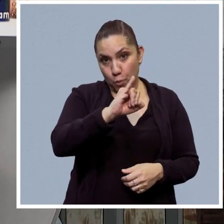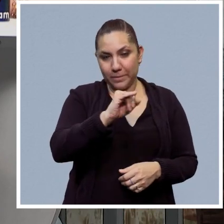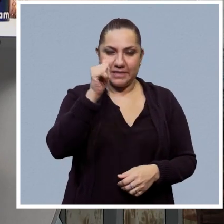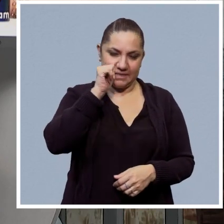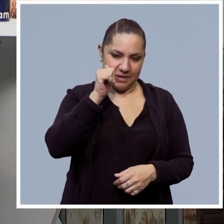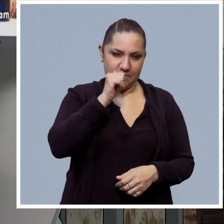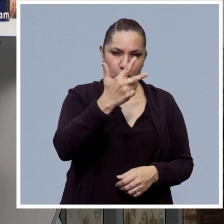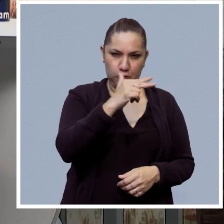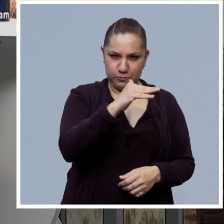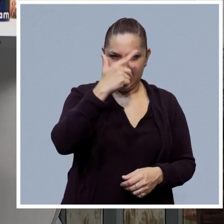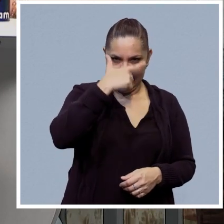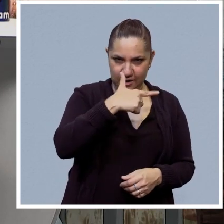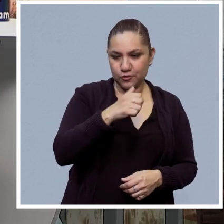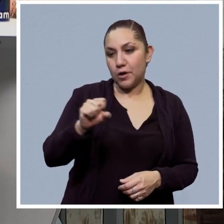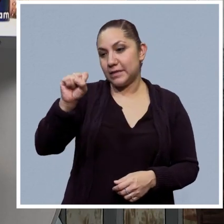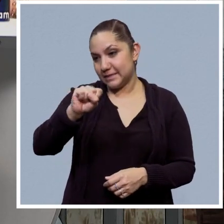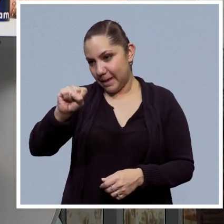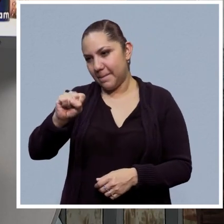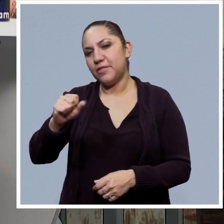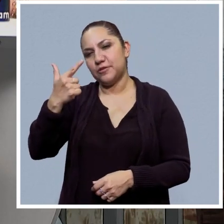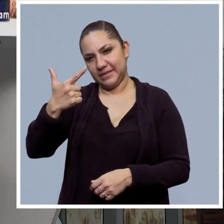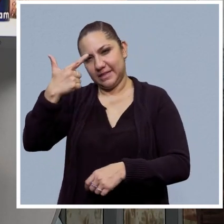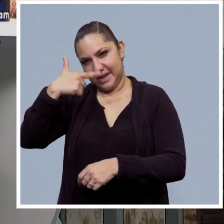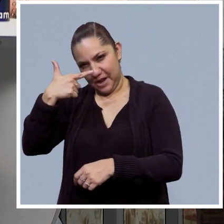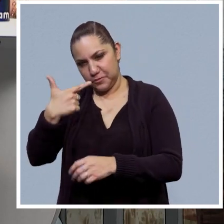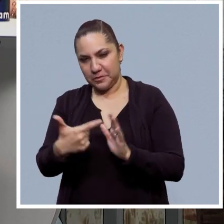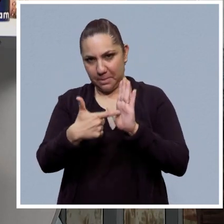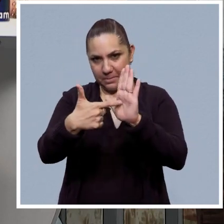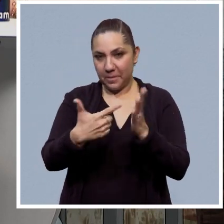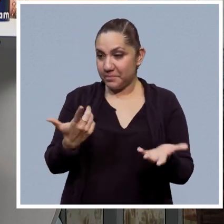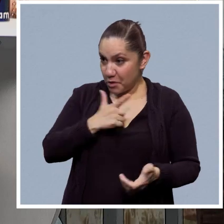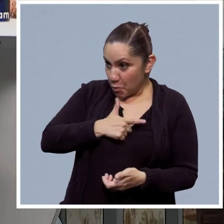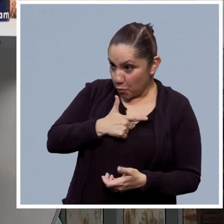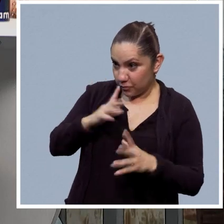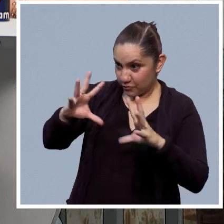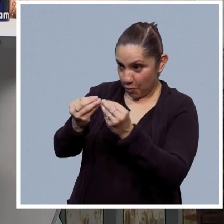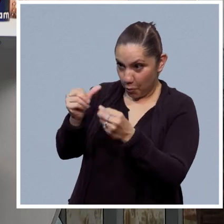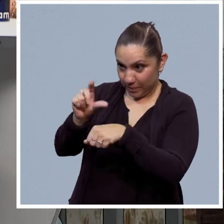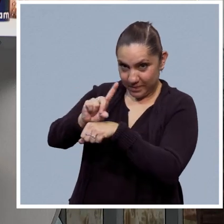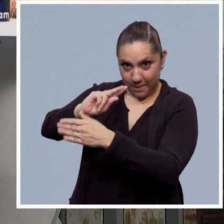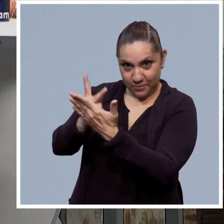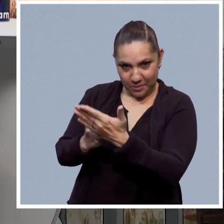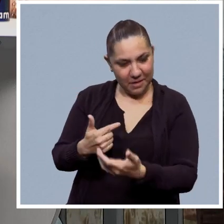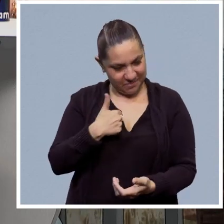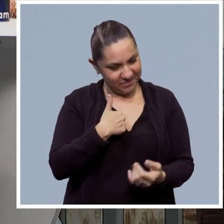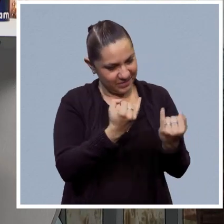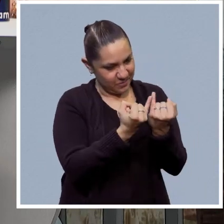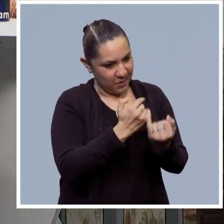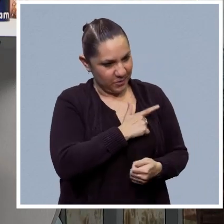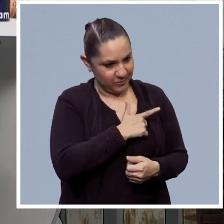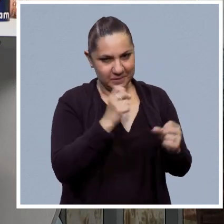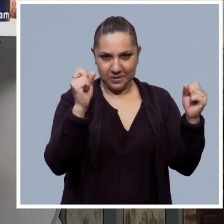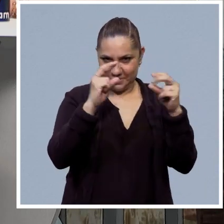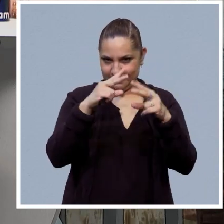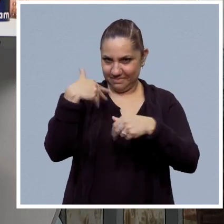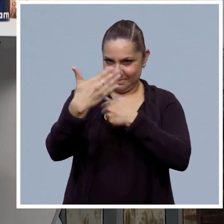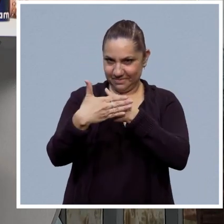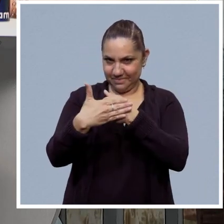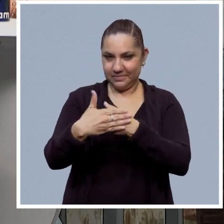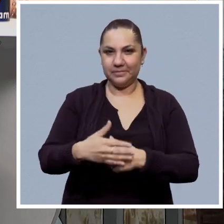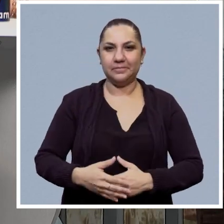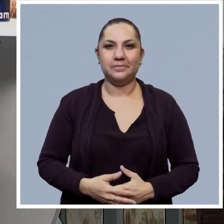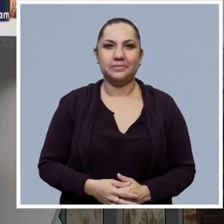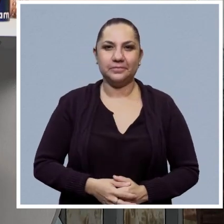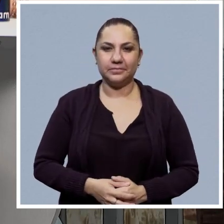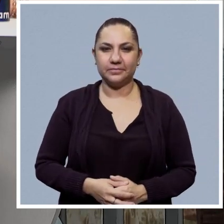cita todos los jueves en punto de las 20.30 horas y los sábados a las 19 horas. Frida, un gusto haber compartido esta emisión contigo. El gusto es mío Viri, hasta la próxima.